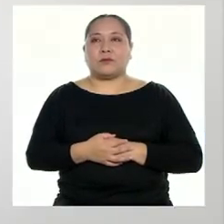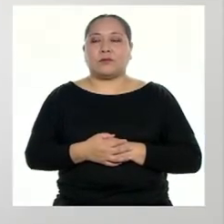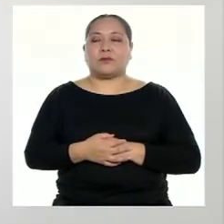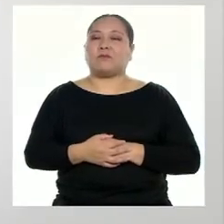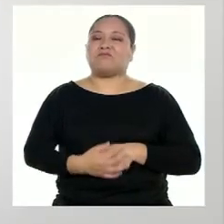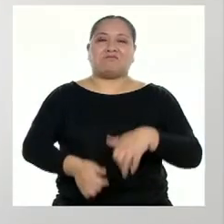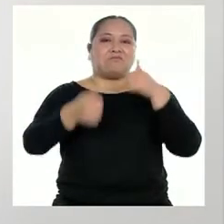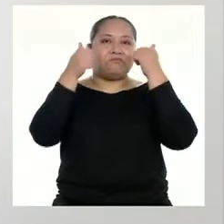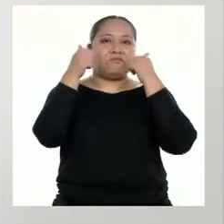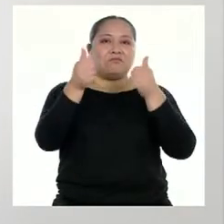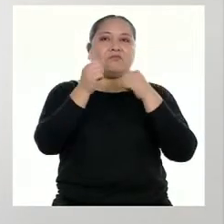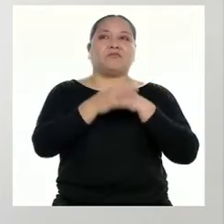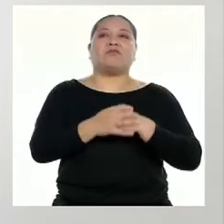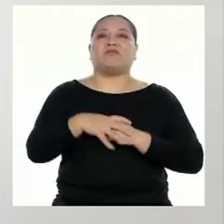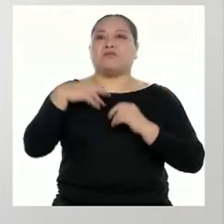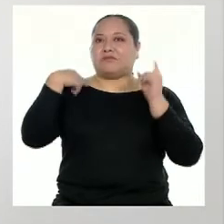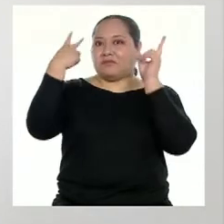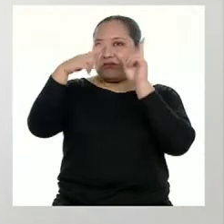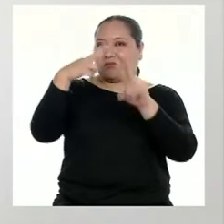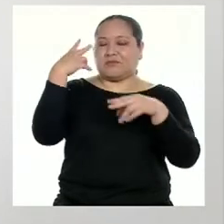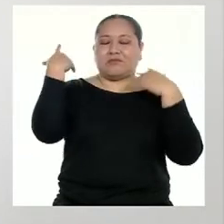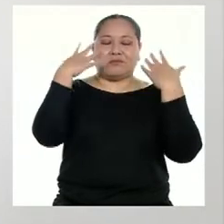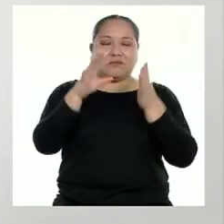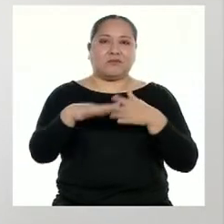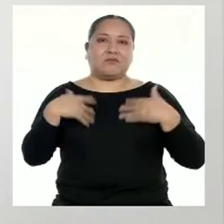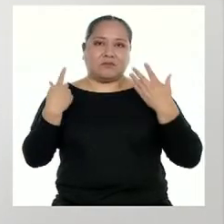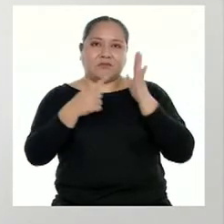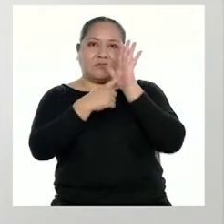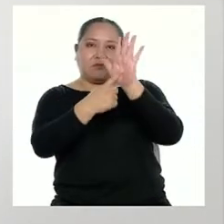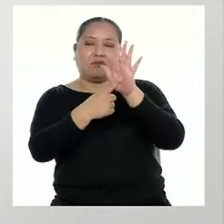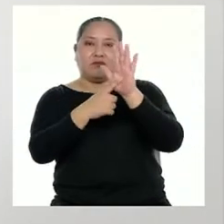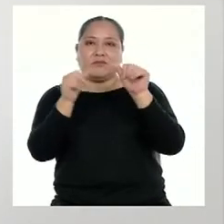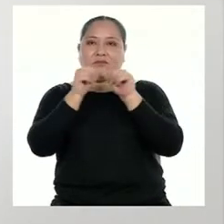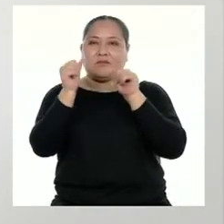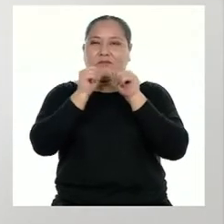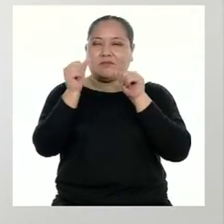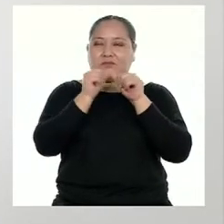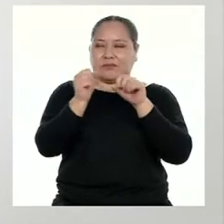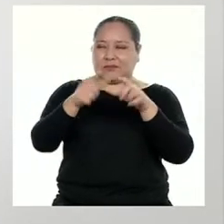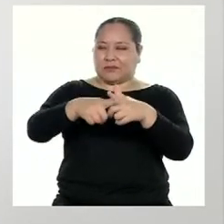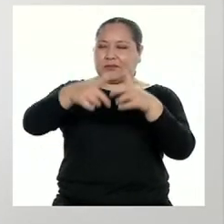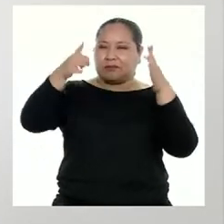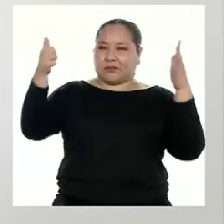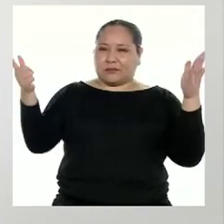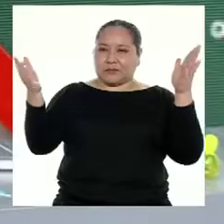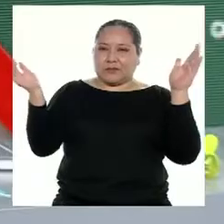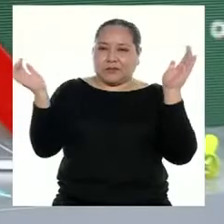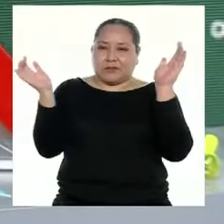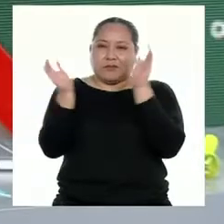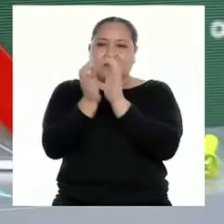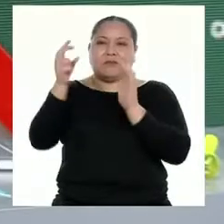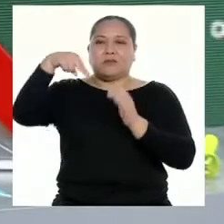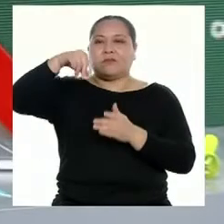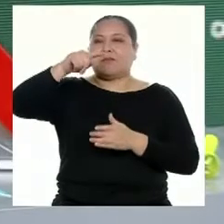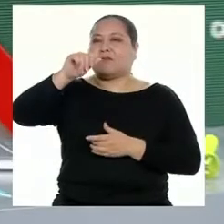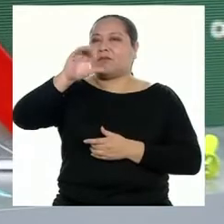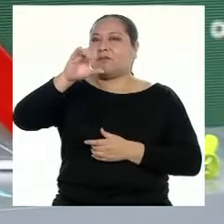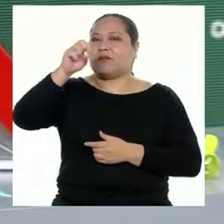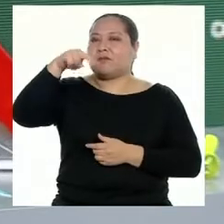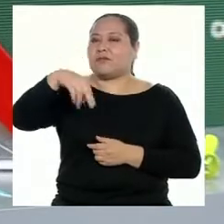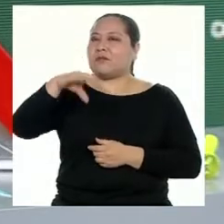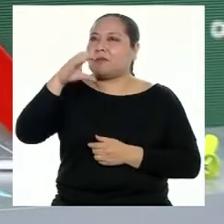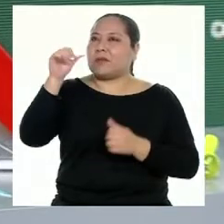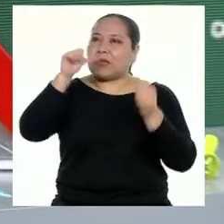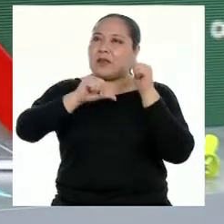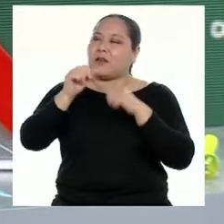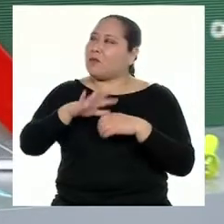Muy bien. Veo que ya puedes expresar números muy grandes en notación científica. Profesora, ¿y